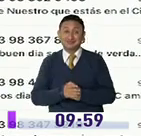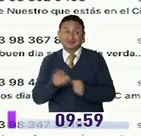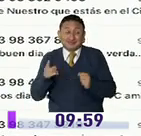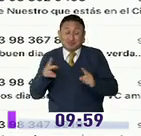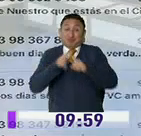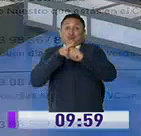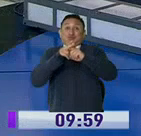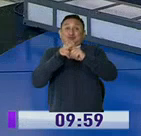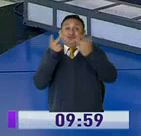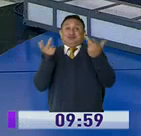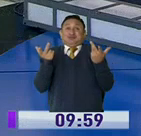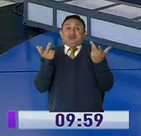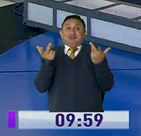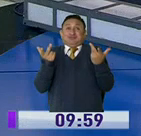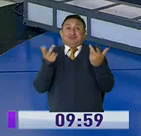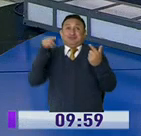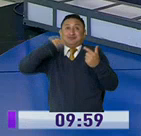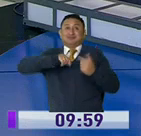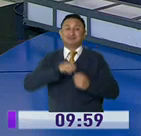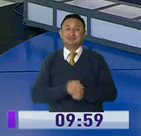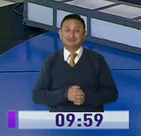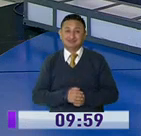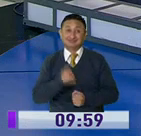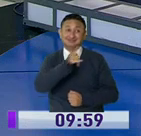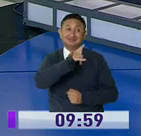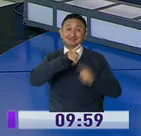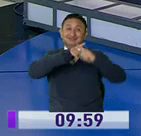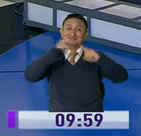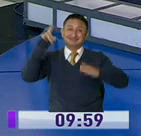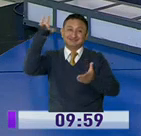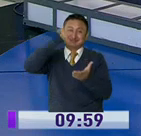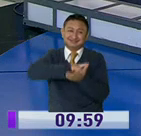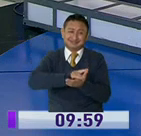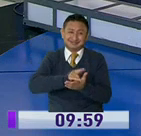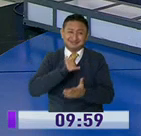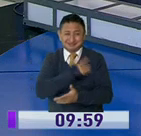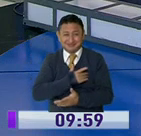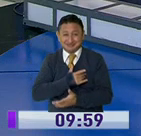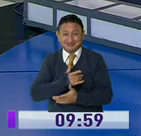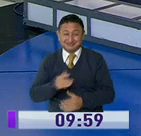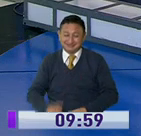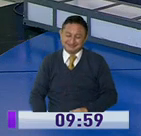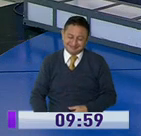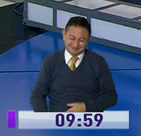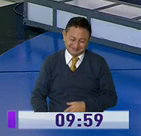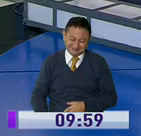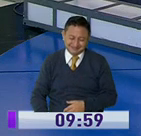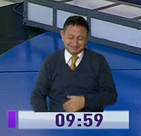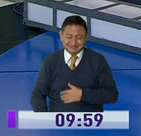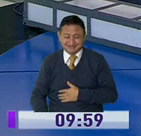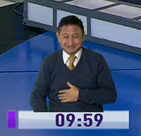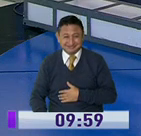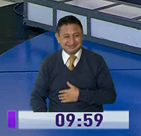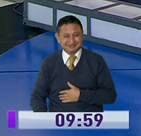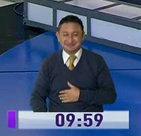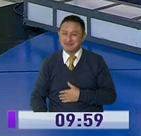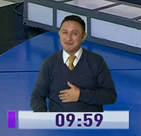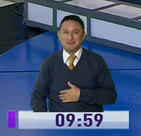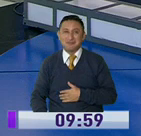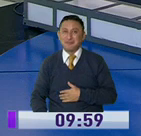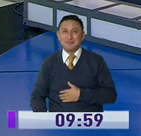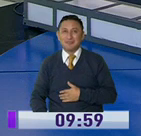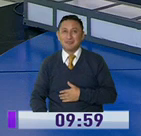evento fortuito que aquí ha ocurrido allá en Ciudad Bicentenario, por favor, irá. Una paloma blanca. Sí. Ir, por favor,